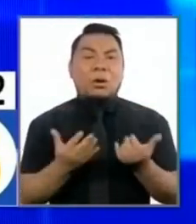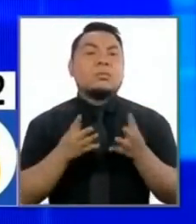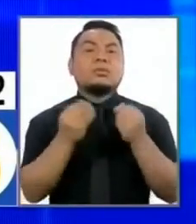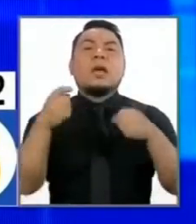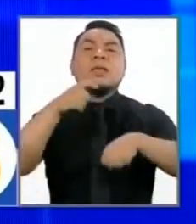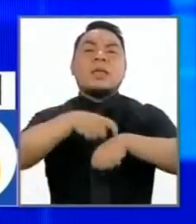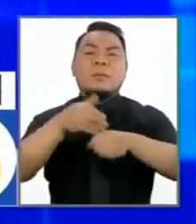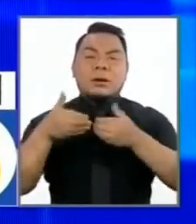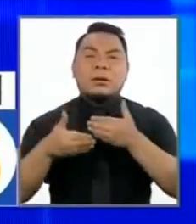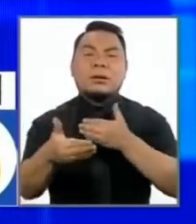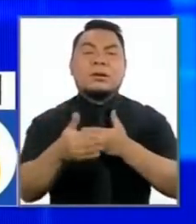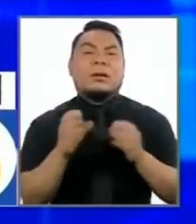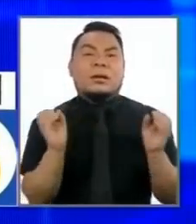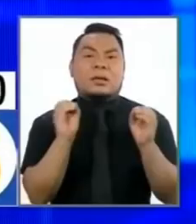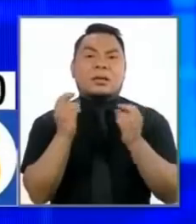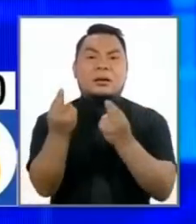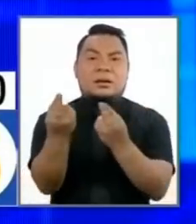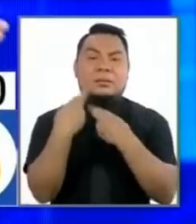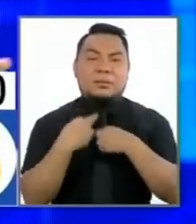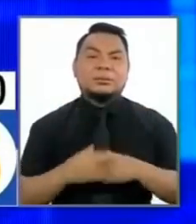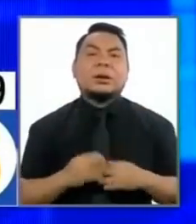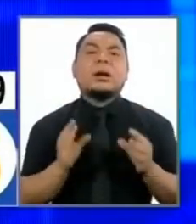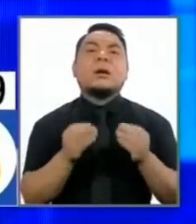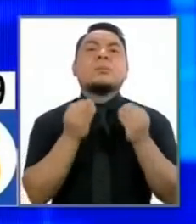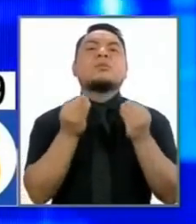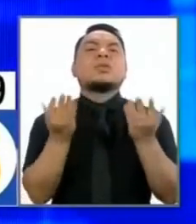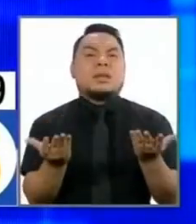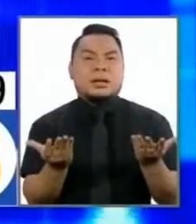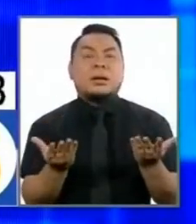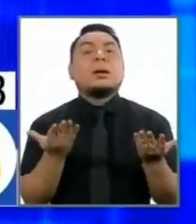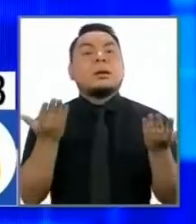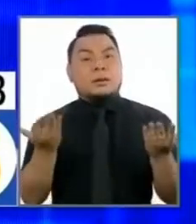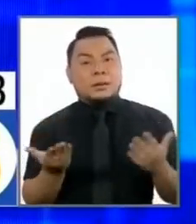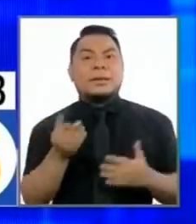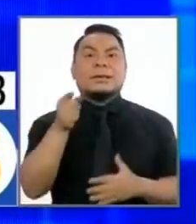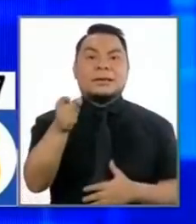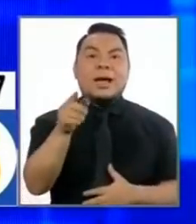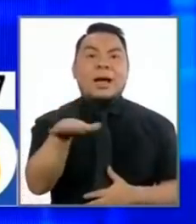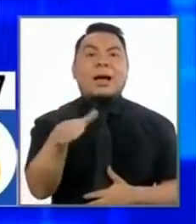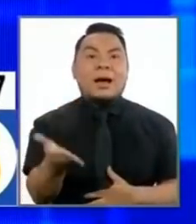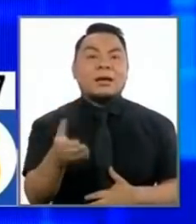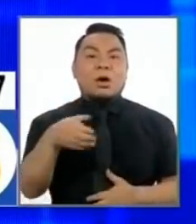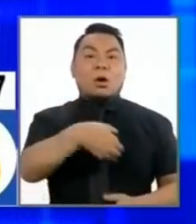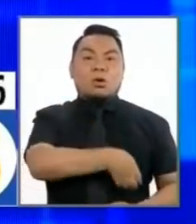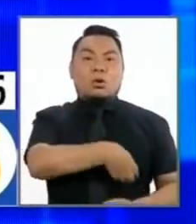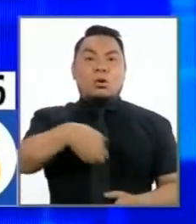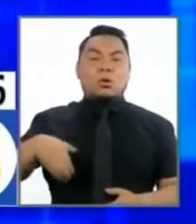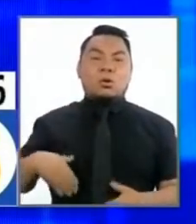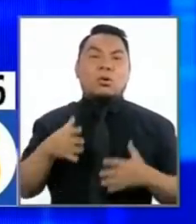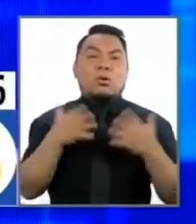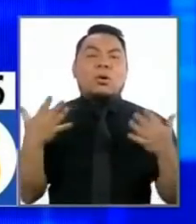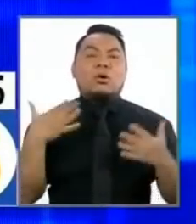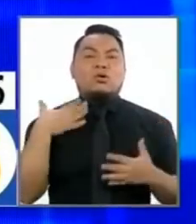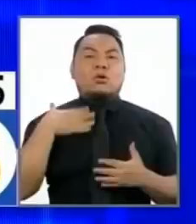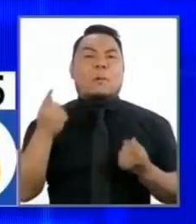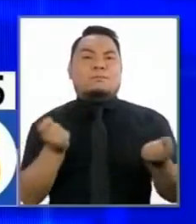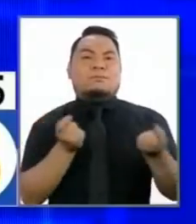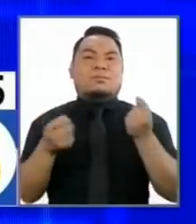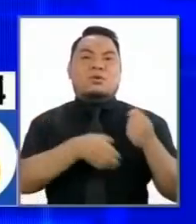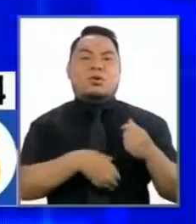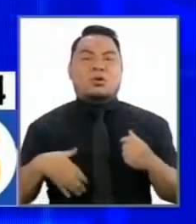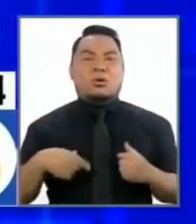tanto tiempo que ha pasado no nos dan respuestas. ¿Por qué? Porque justamente hay congresistas que abusan de su poder